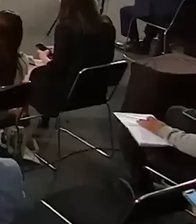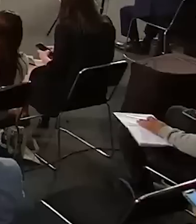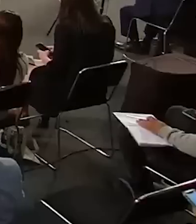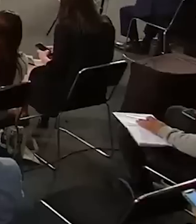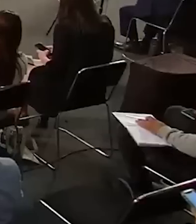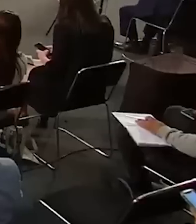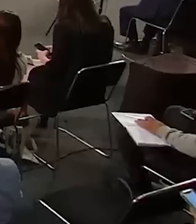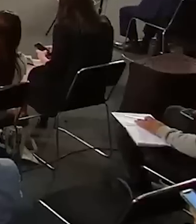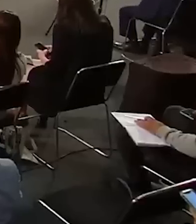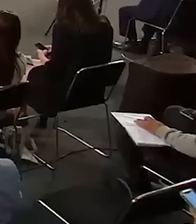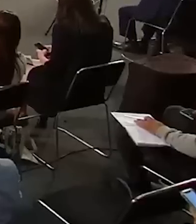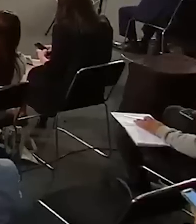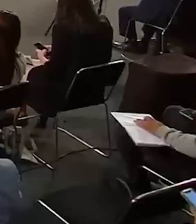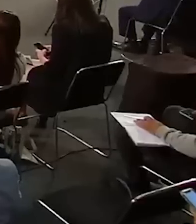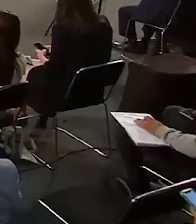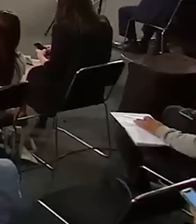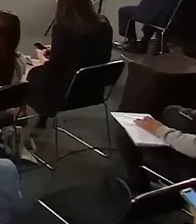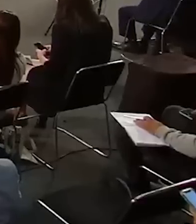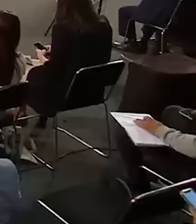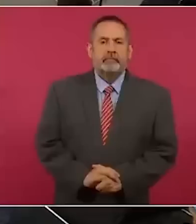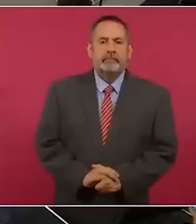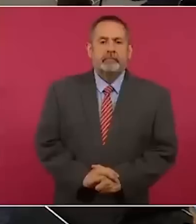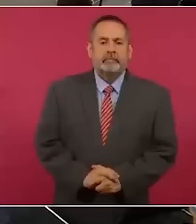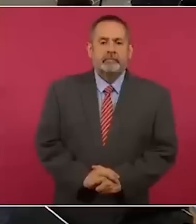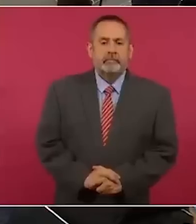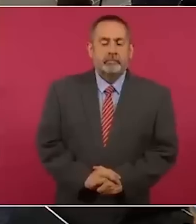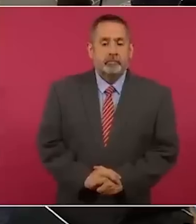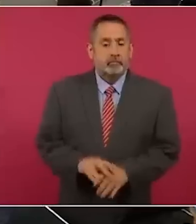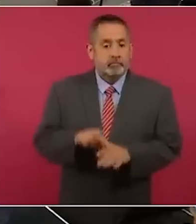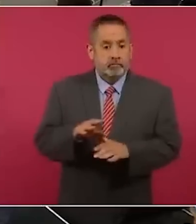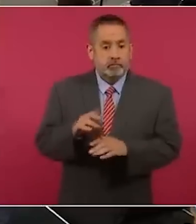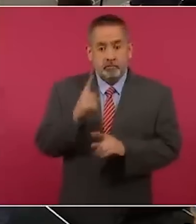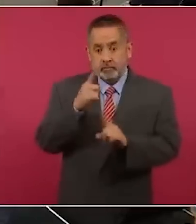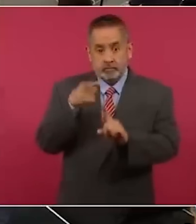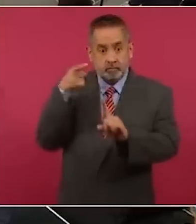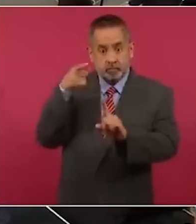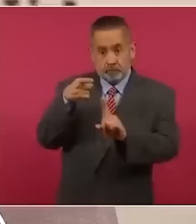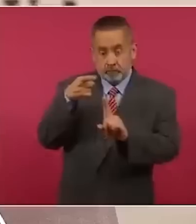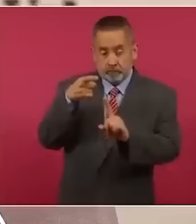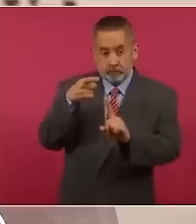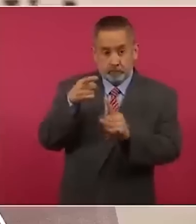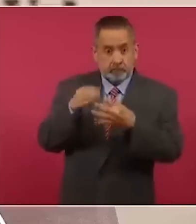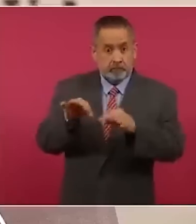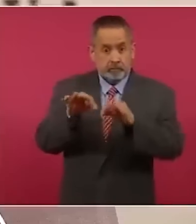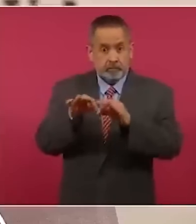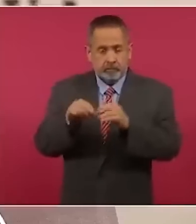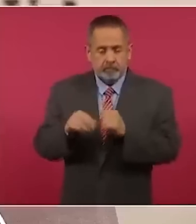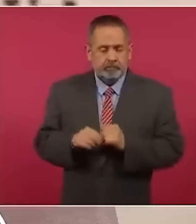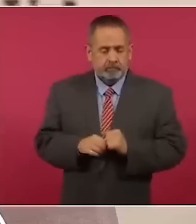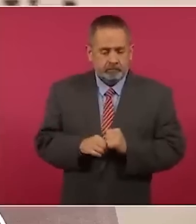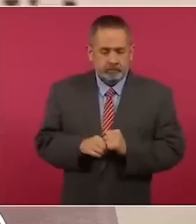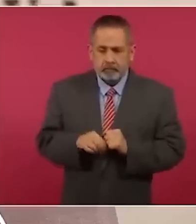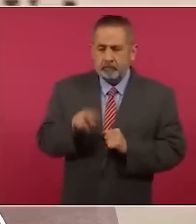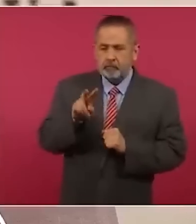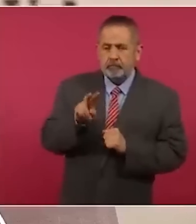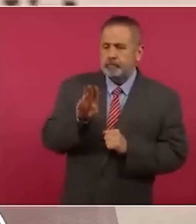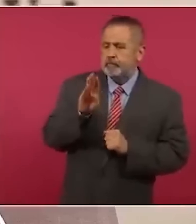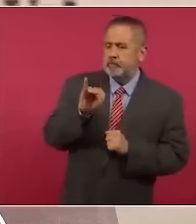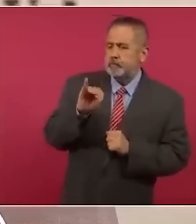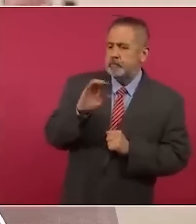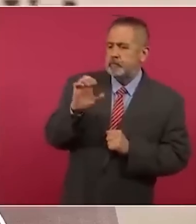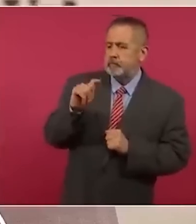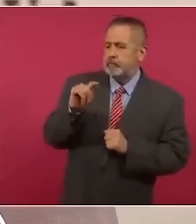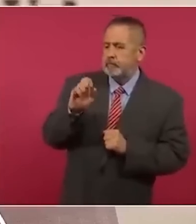el objetivo principal o uno de los propósitos principales del entendimiento bicentenario entre la